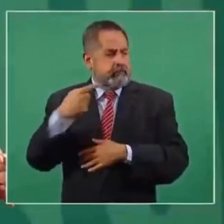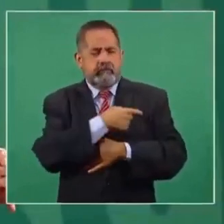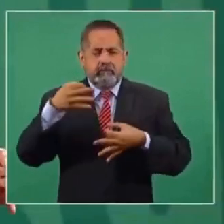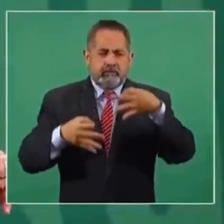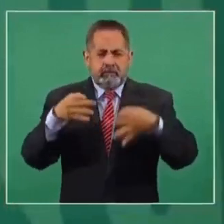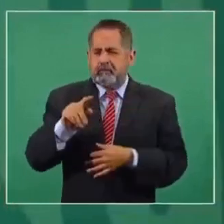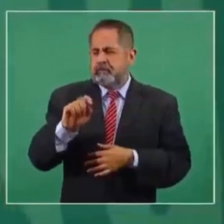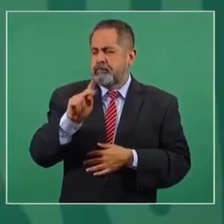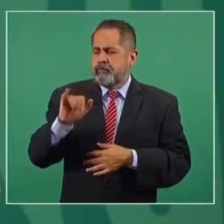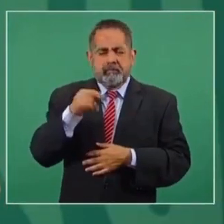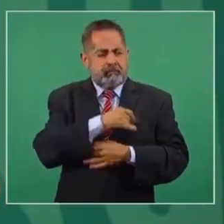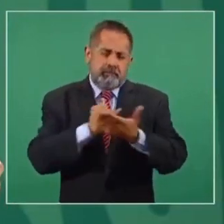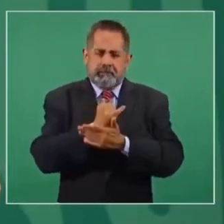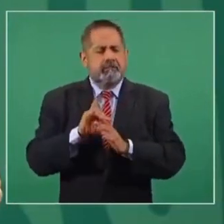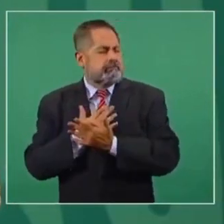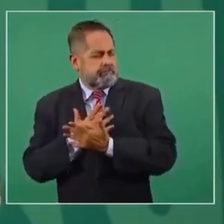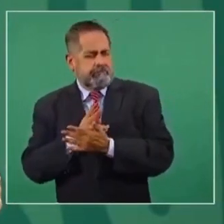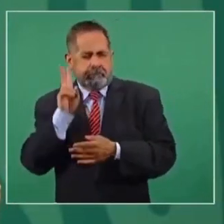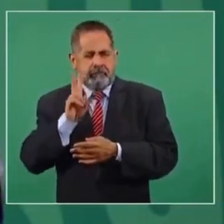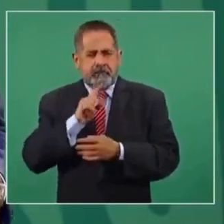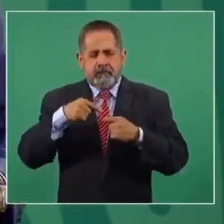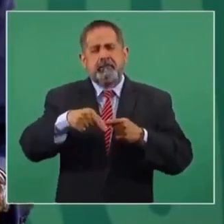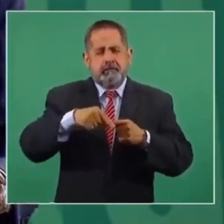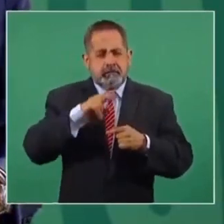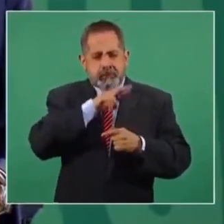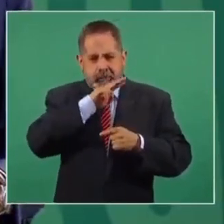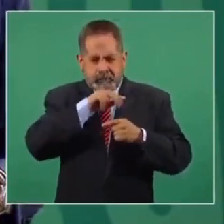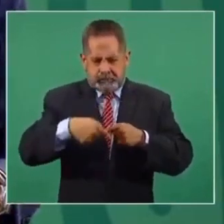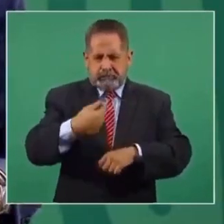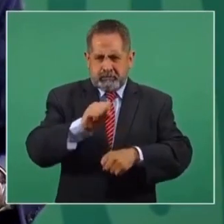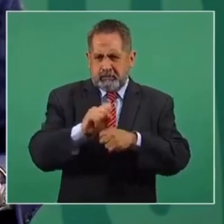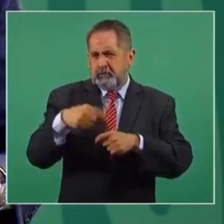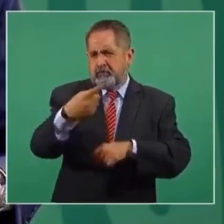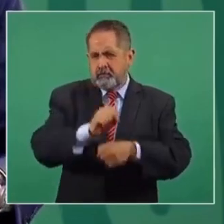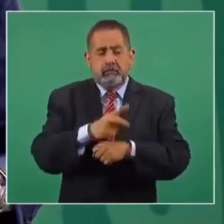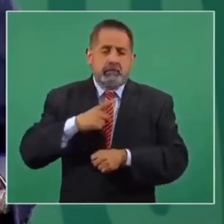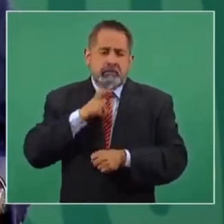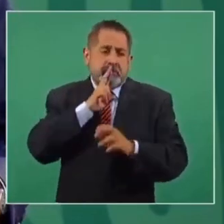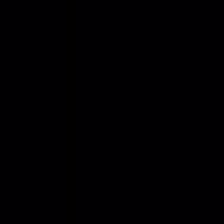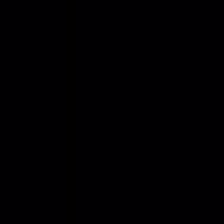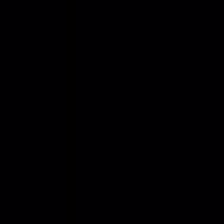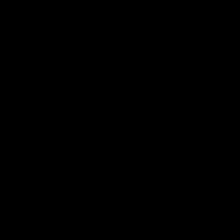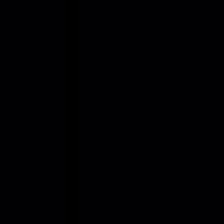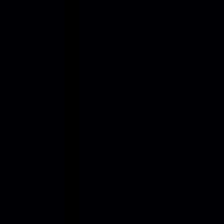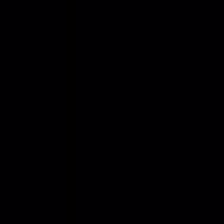el tribunal el caso y van a resolver. Si no, en esta semana, en la otra. Tienen que resolver.